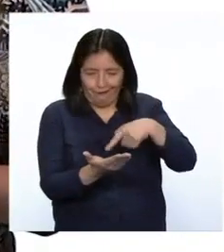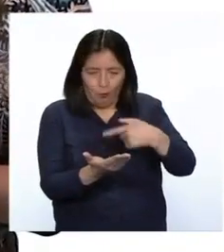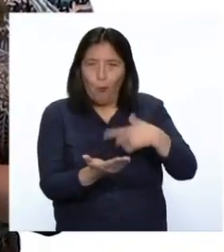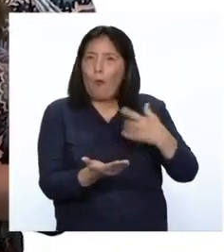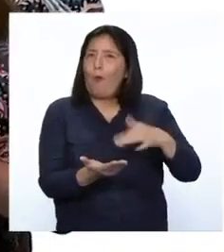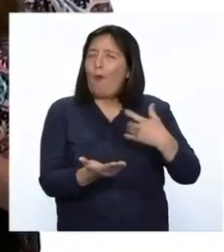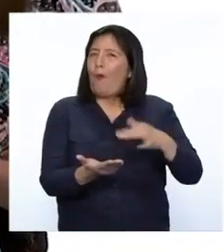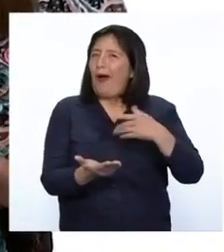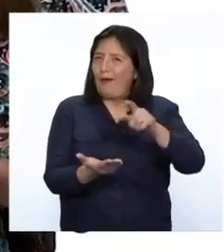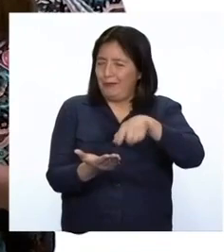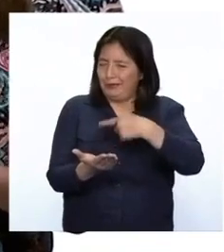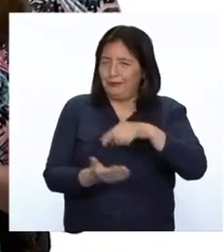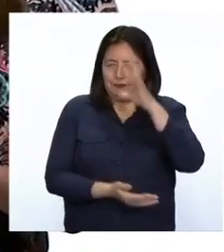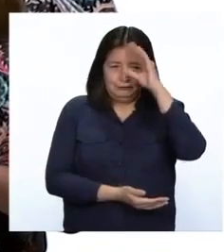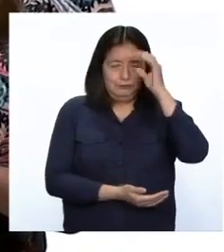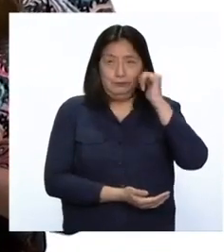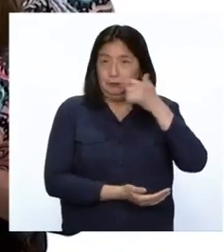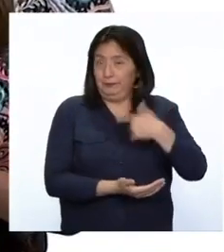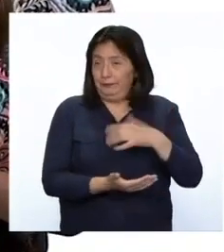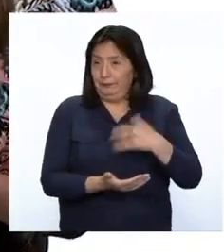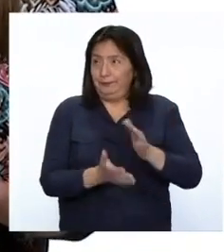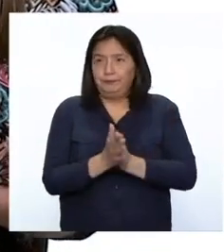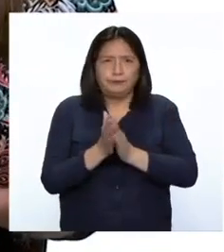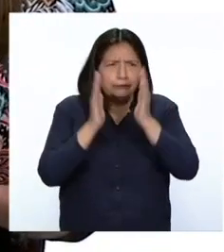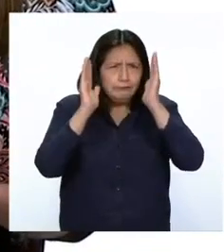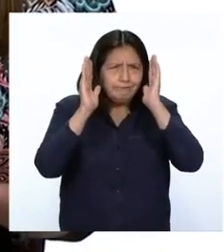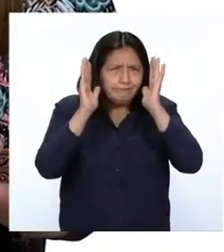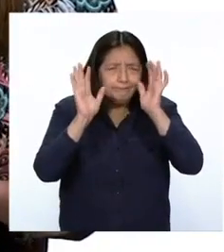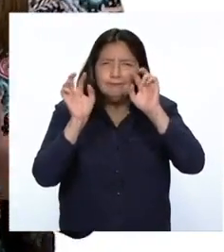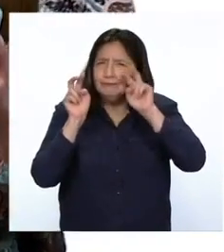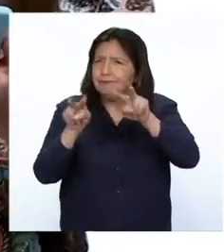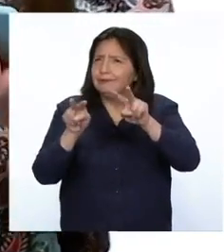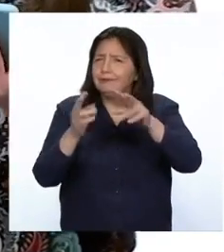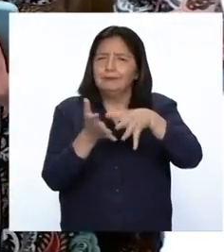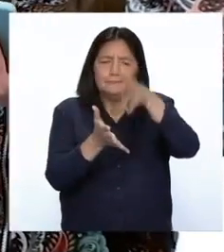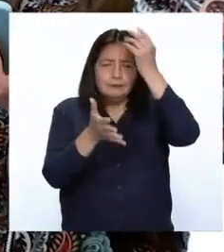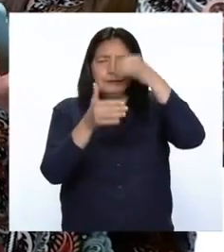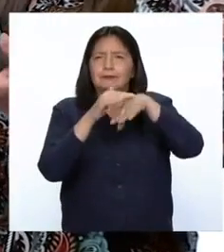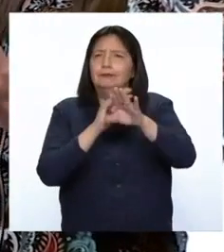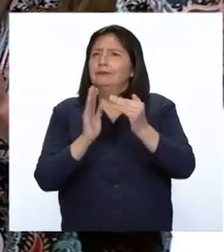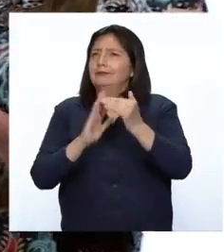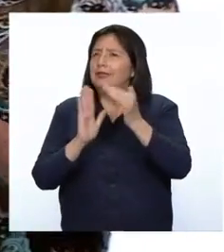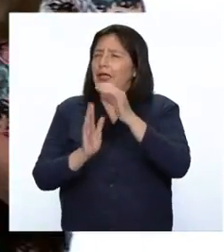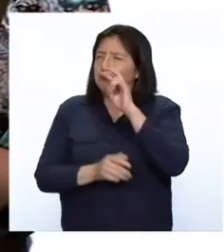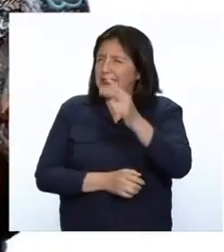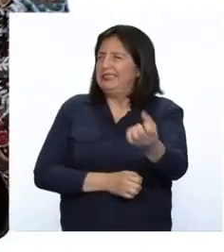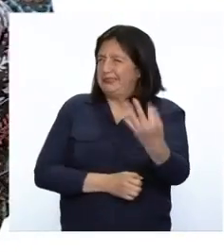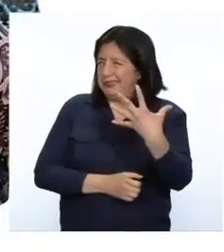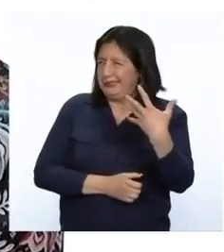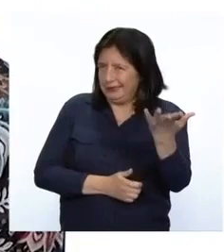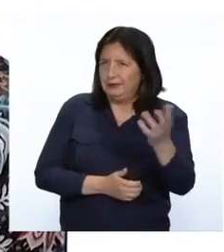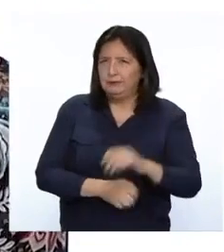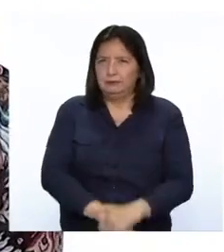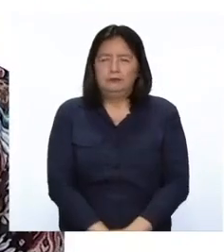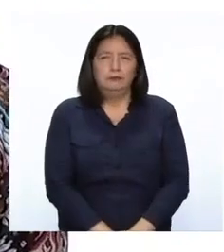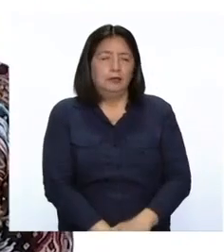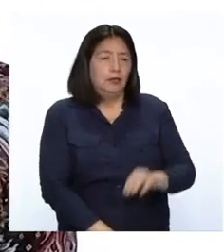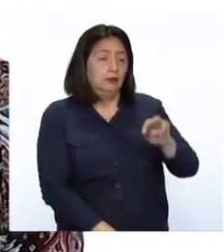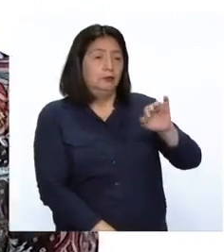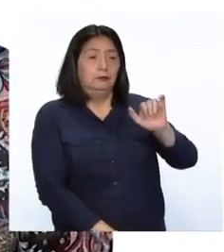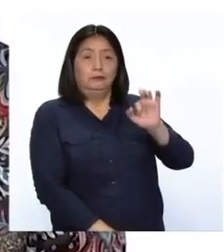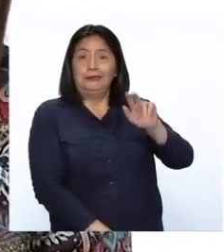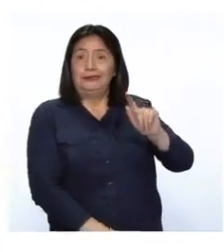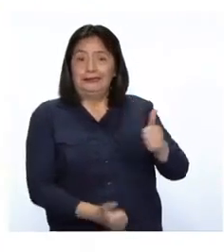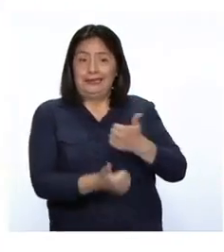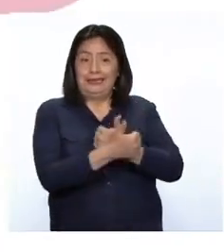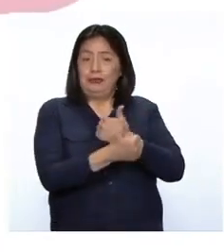¡Genial! Son mensajes de chicas y chicos que están muy atentos viendo Aprendo en Casa. Vamos a ver qué nos quieren decir. Marta